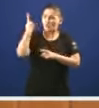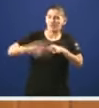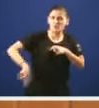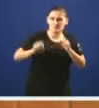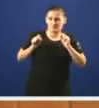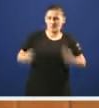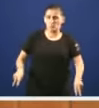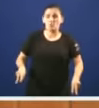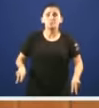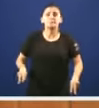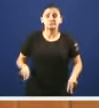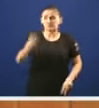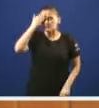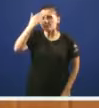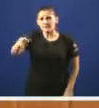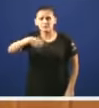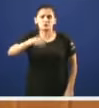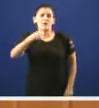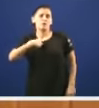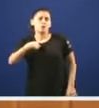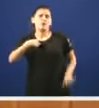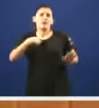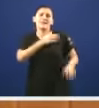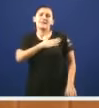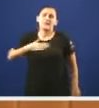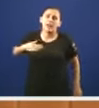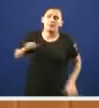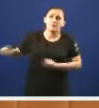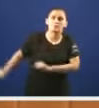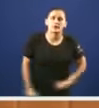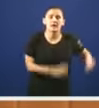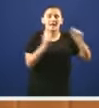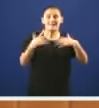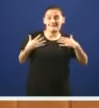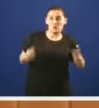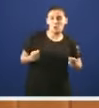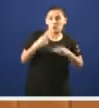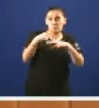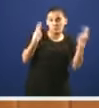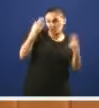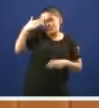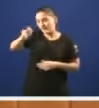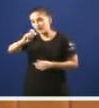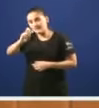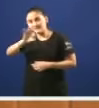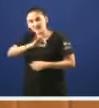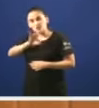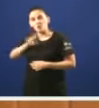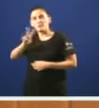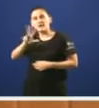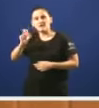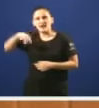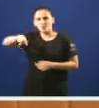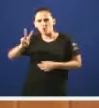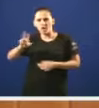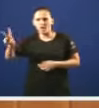peor que este mentre vostedes nos dicían que querían proteger a saúde pública mentre o mesmo señor Villanueva que di